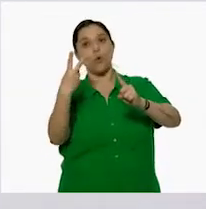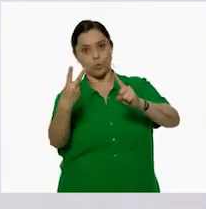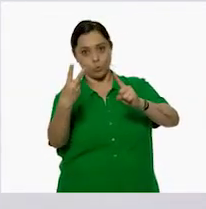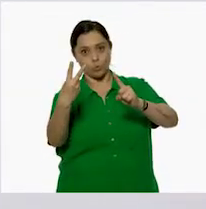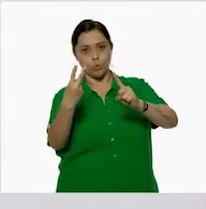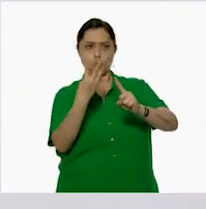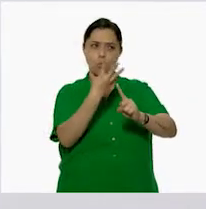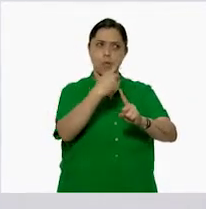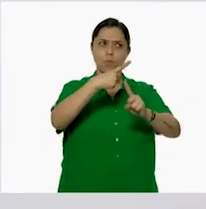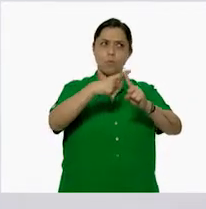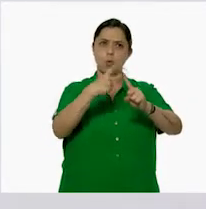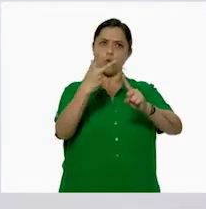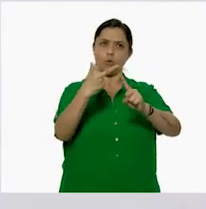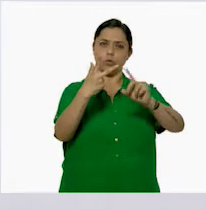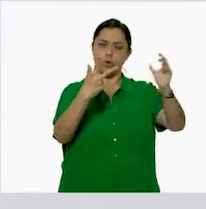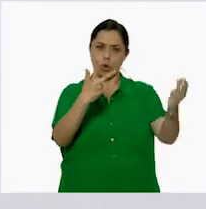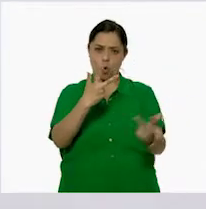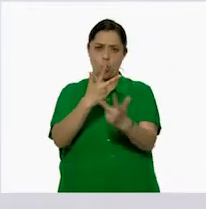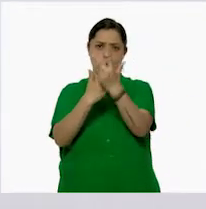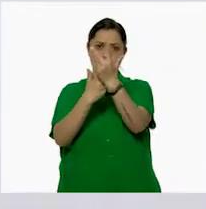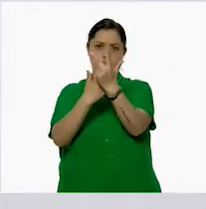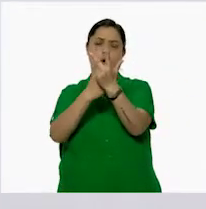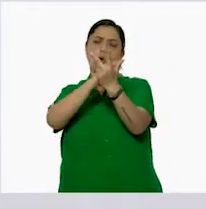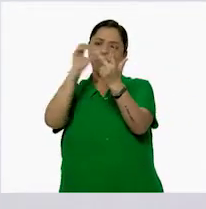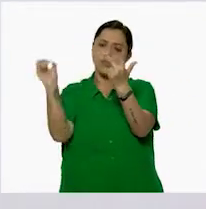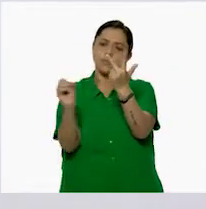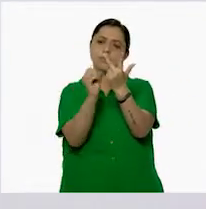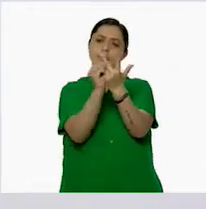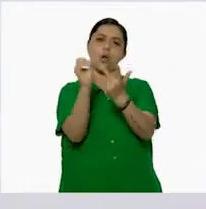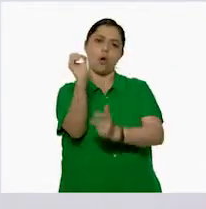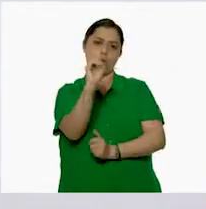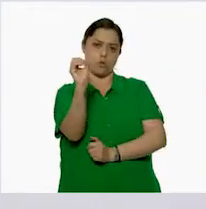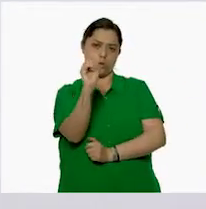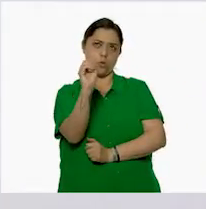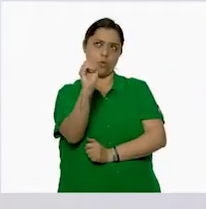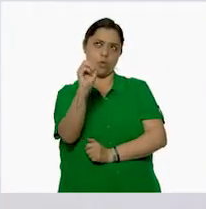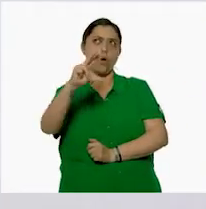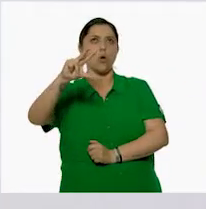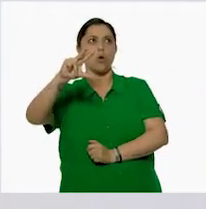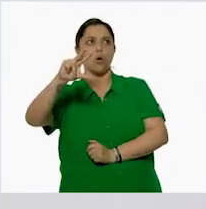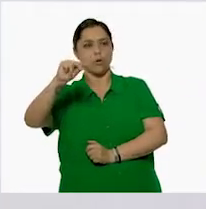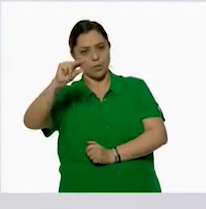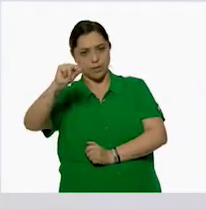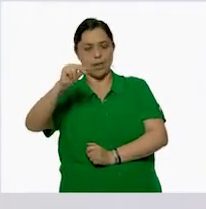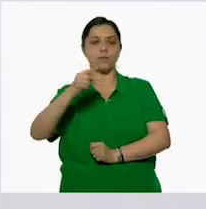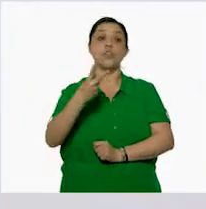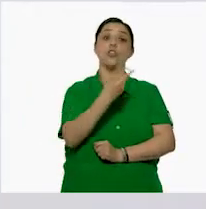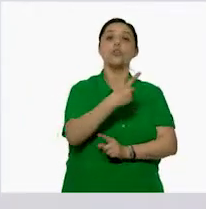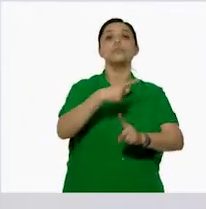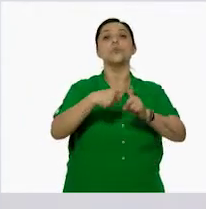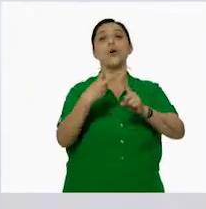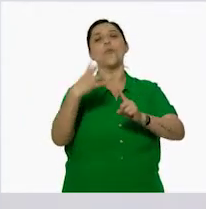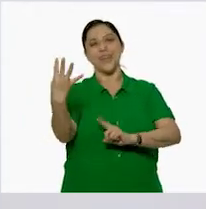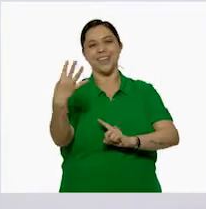4 por 2, 8. Y le agrego el 0, 80. Muy bien. ¿Y 2 por 2? 4.